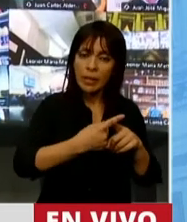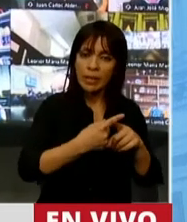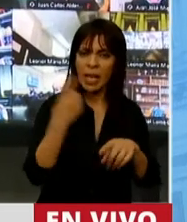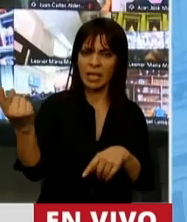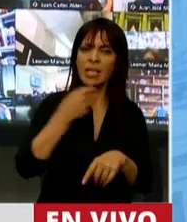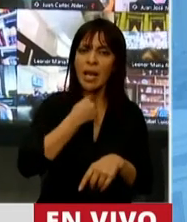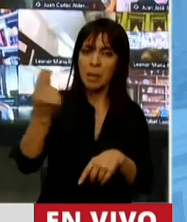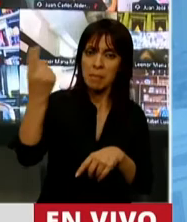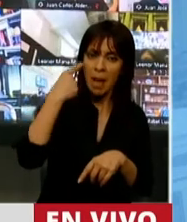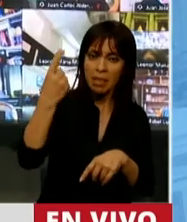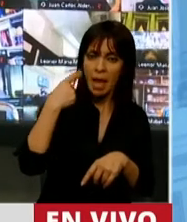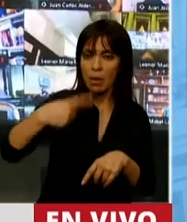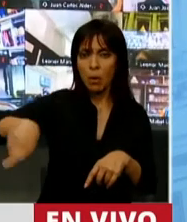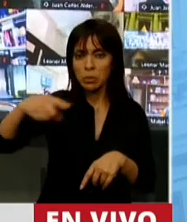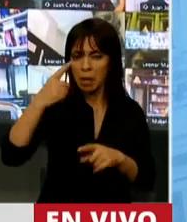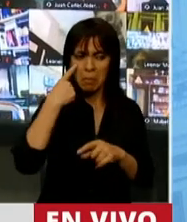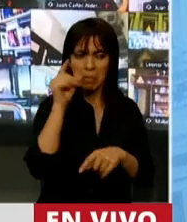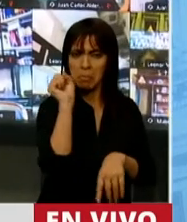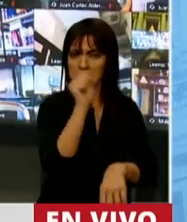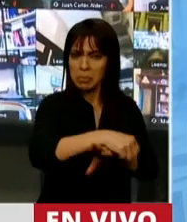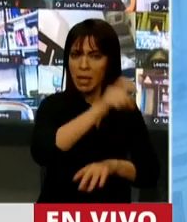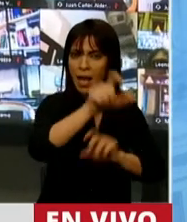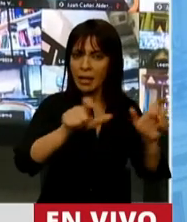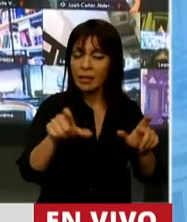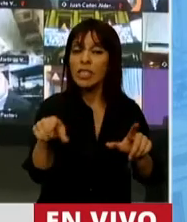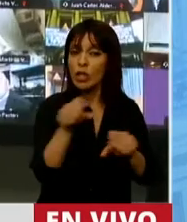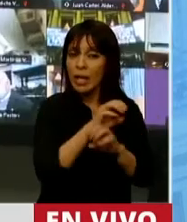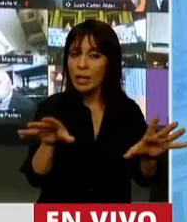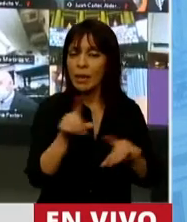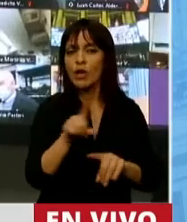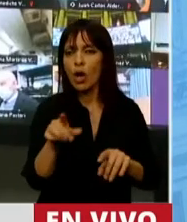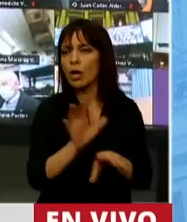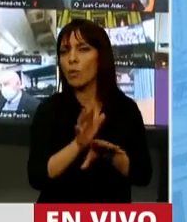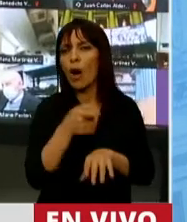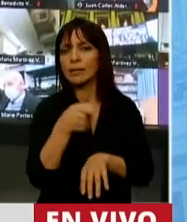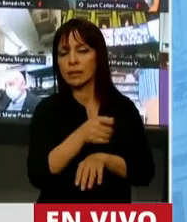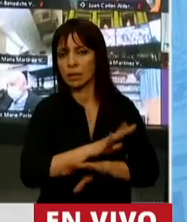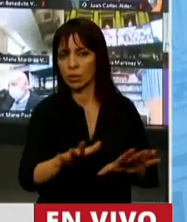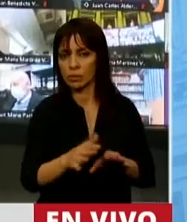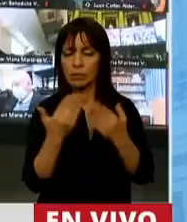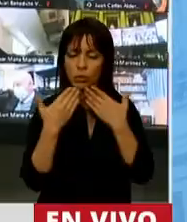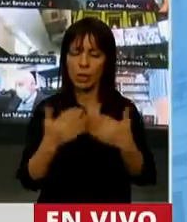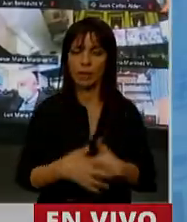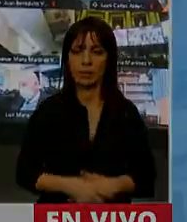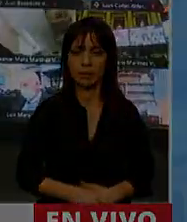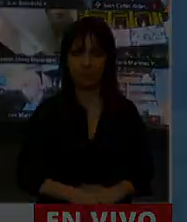imponernos a nosotros desconociendo la voluntad popular no es terrible. es criminal. Gracias, presidente. presidente.